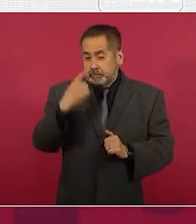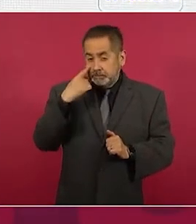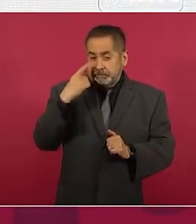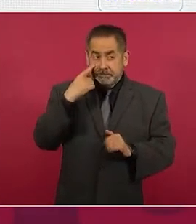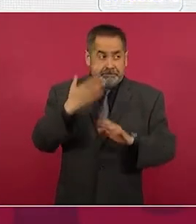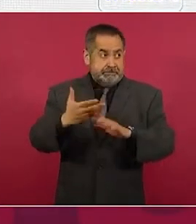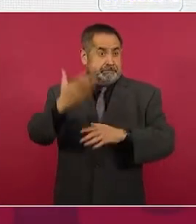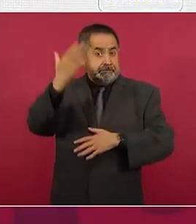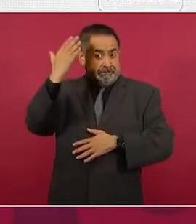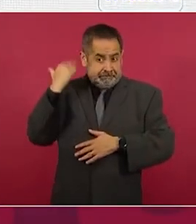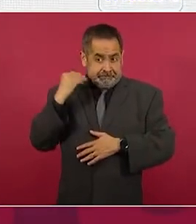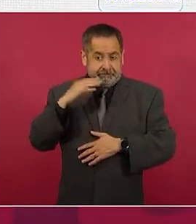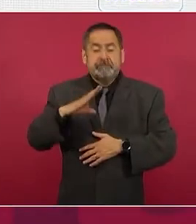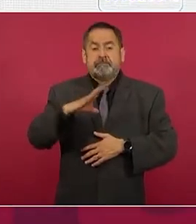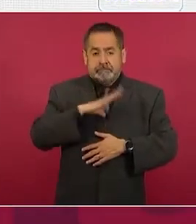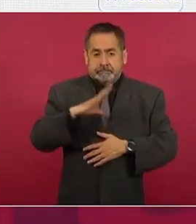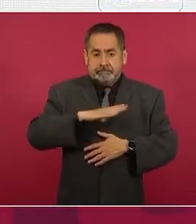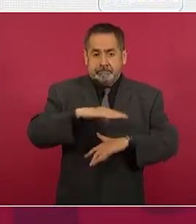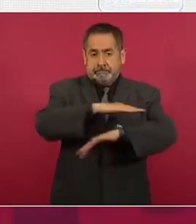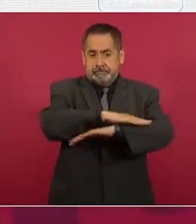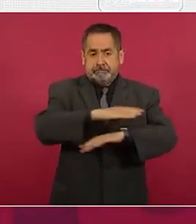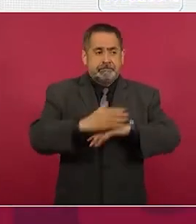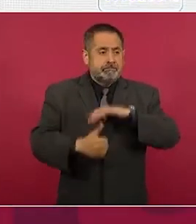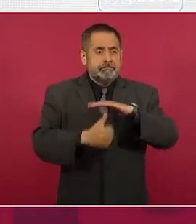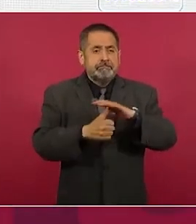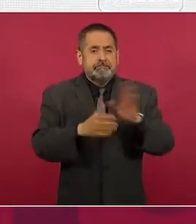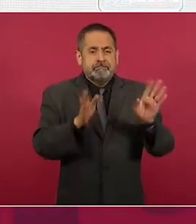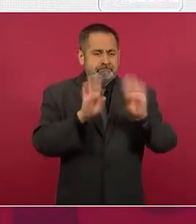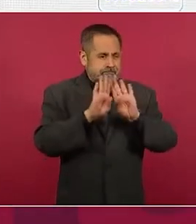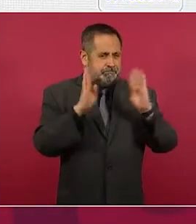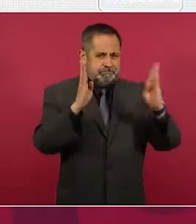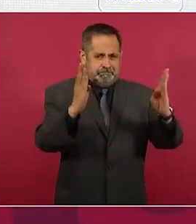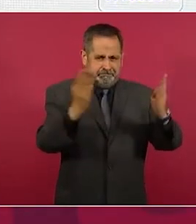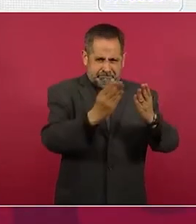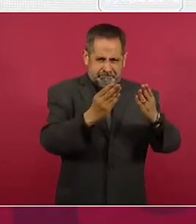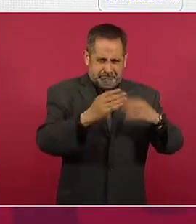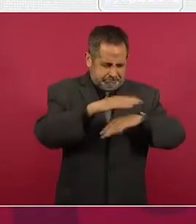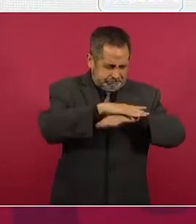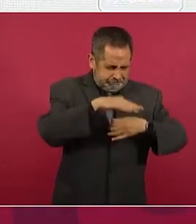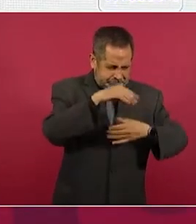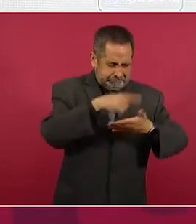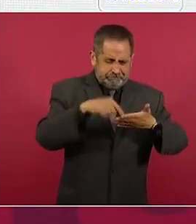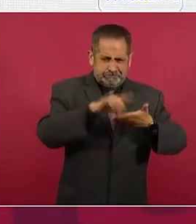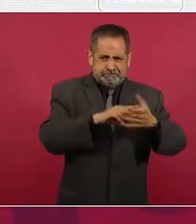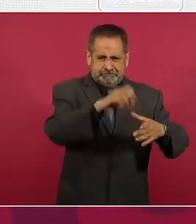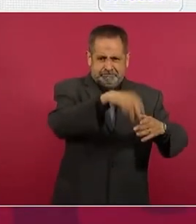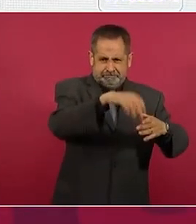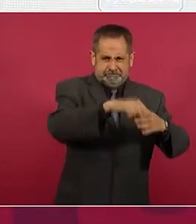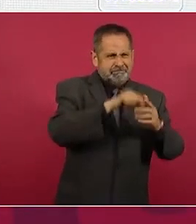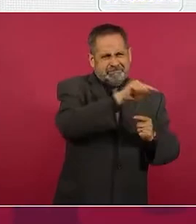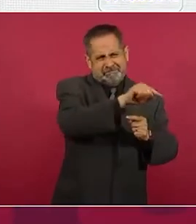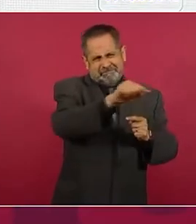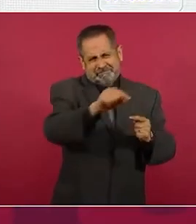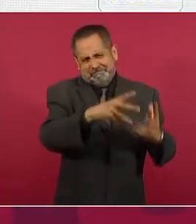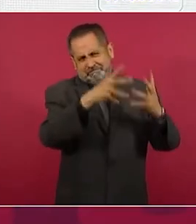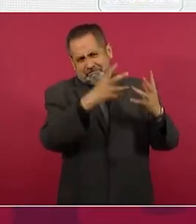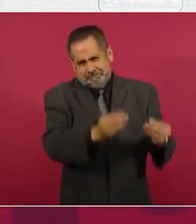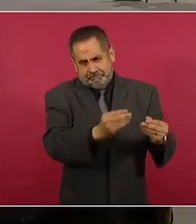todas las casillas, se